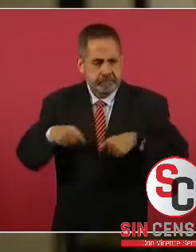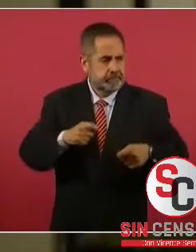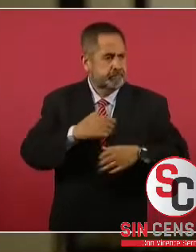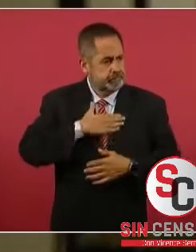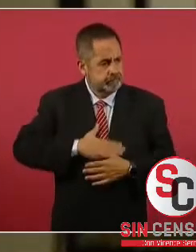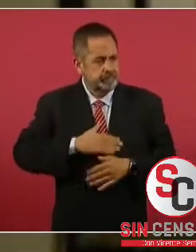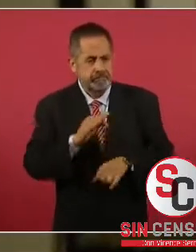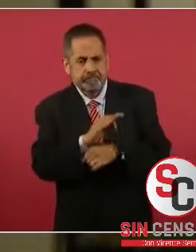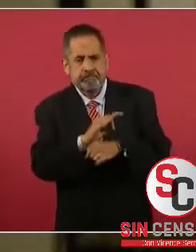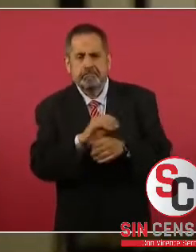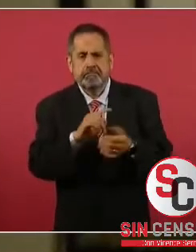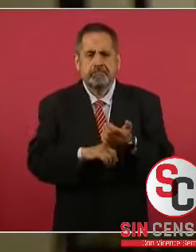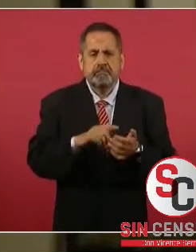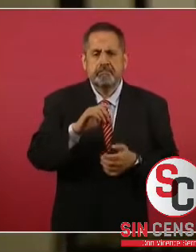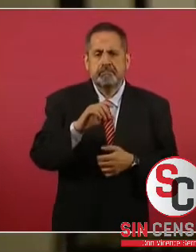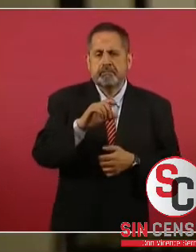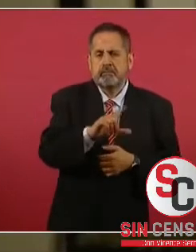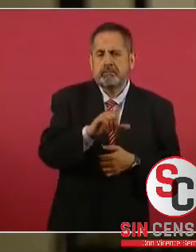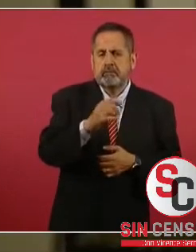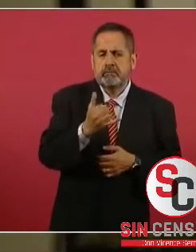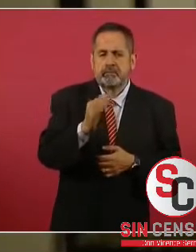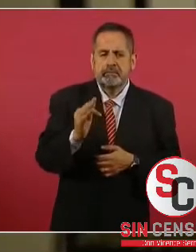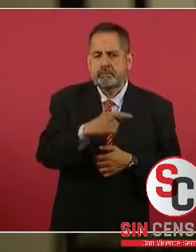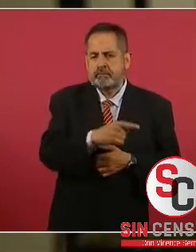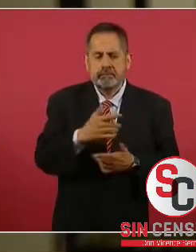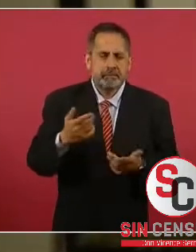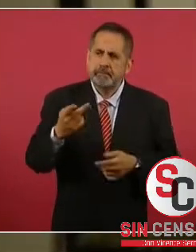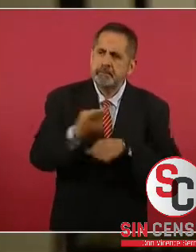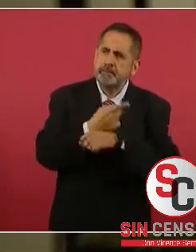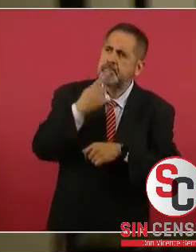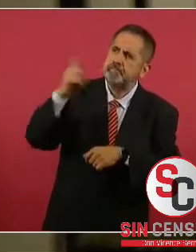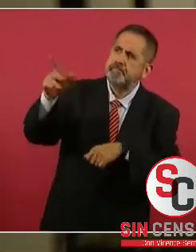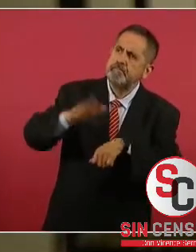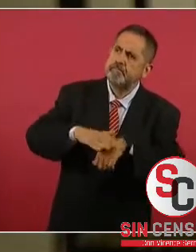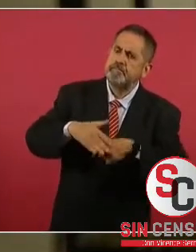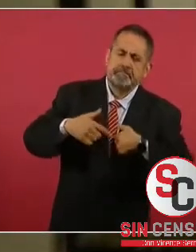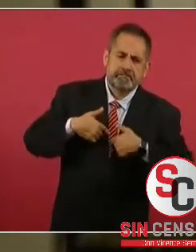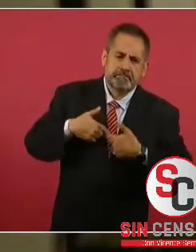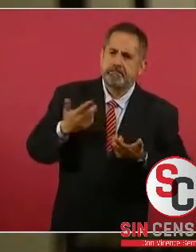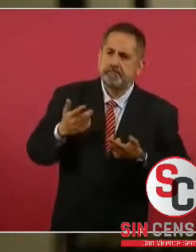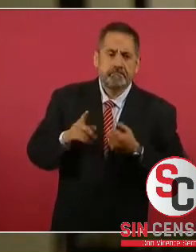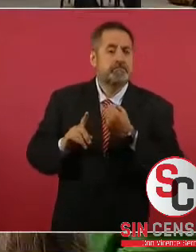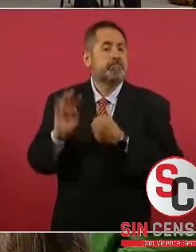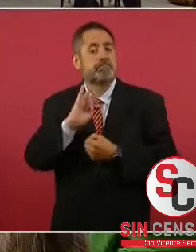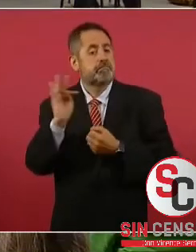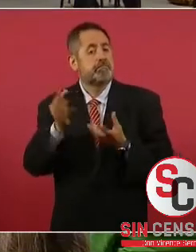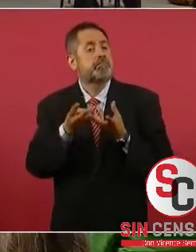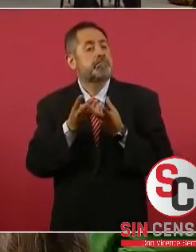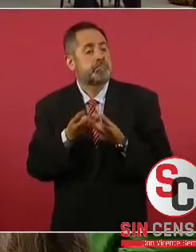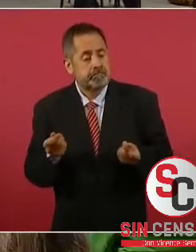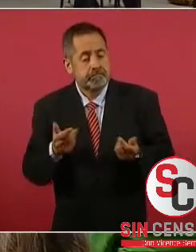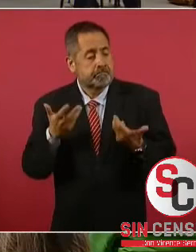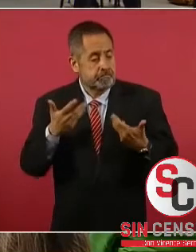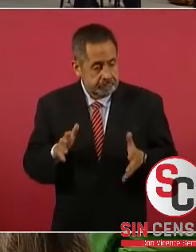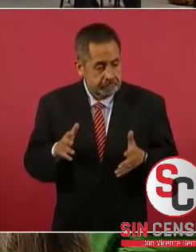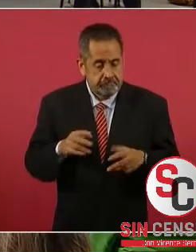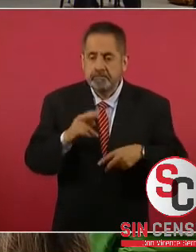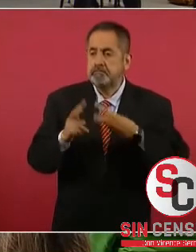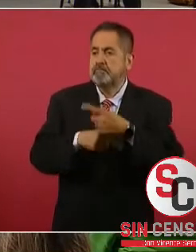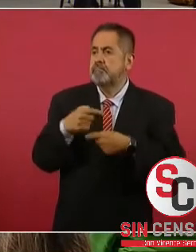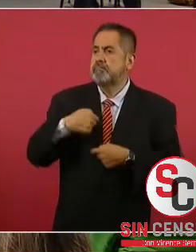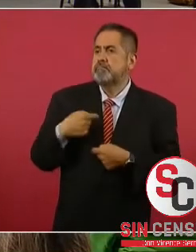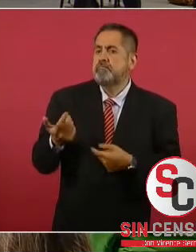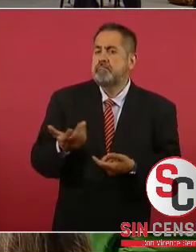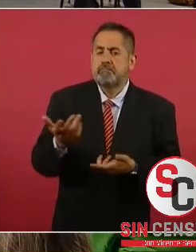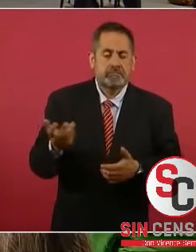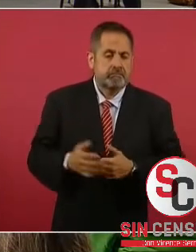trabajadores que demandan ya sea de una vez solucionada esta situación? Y pues